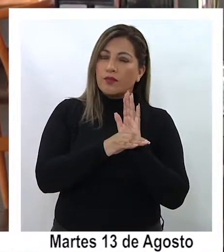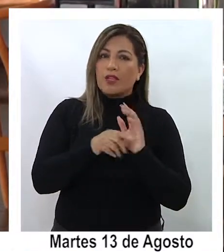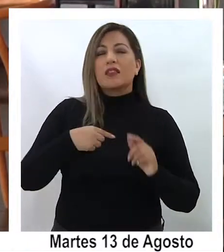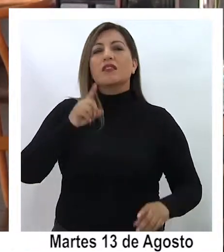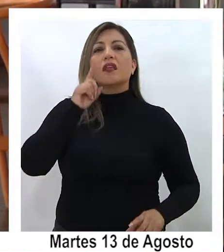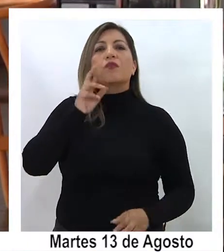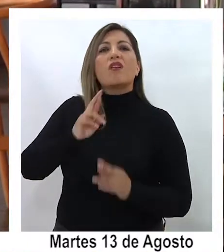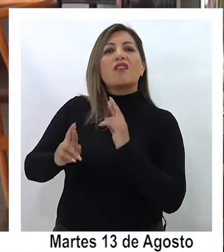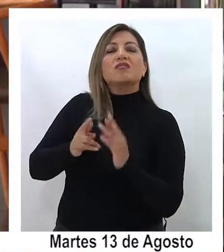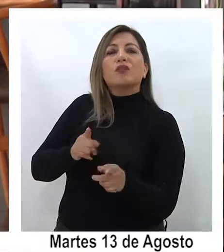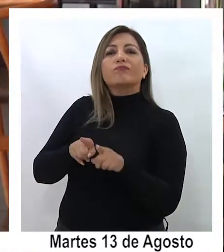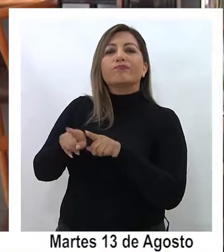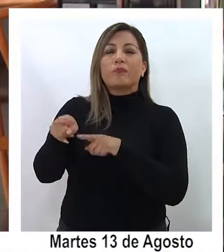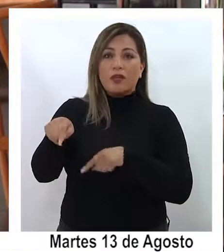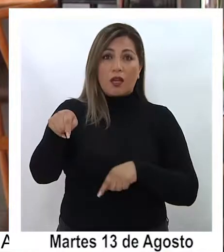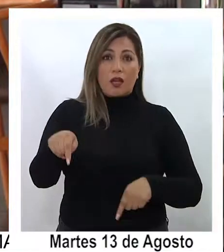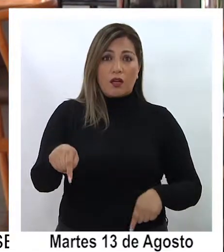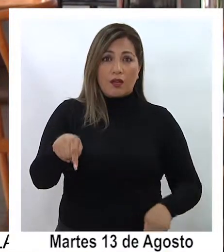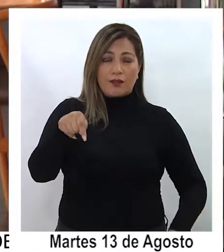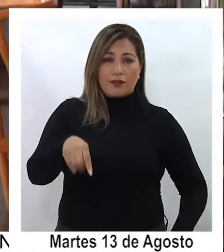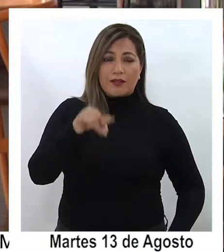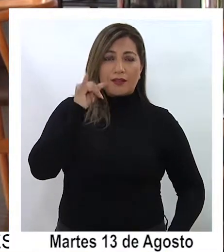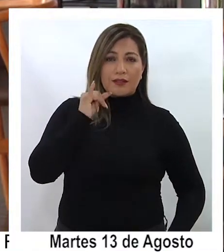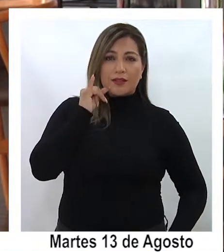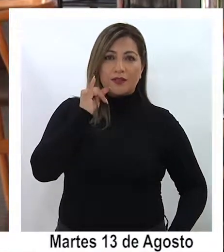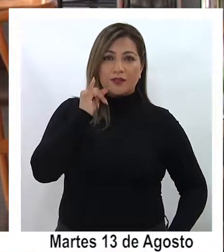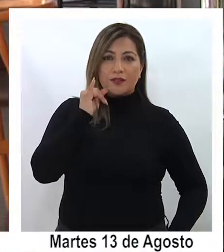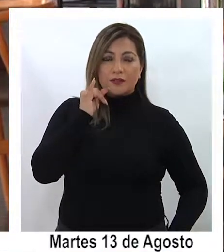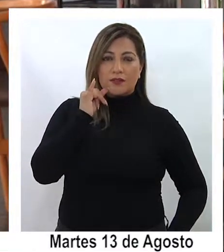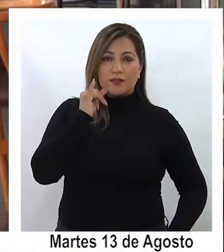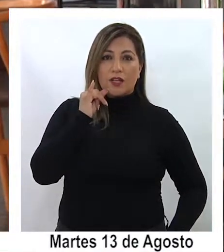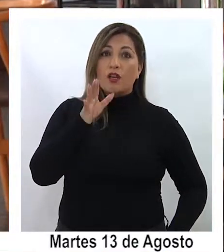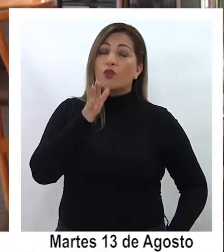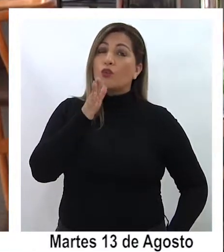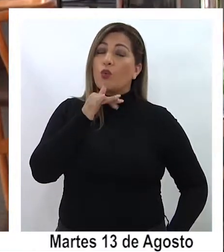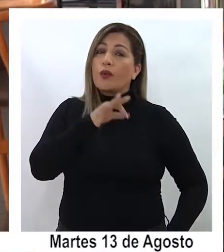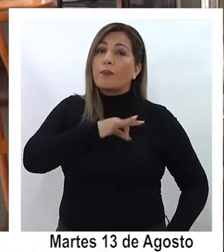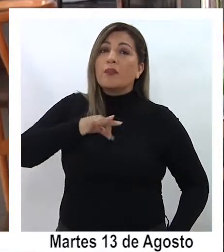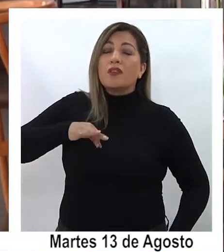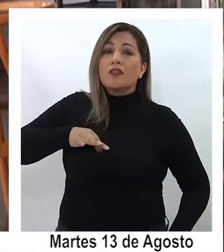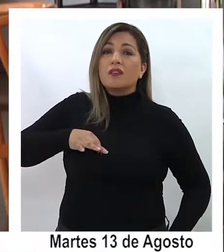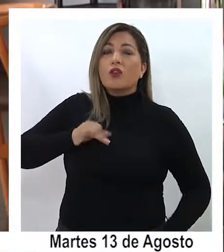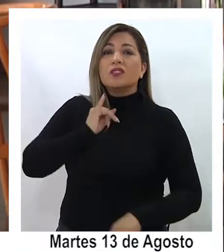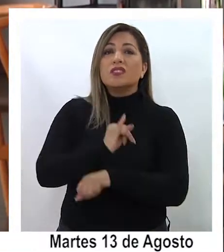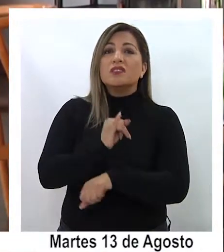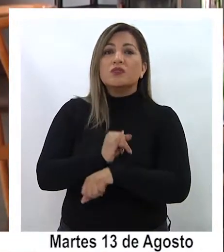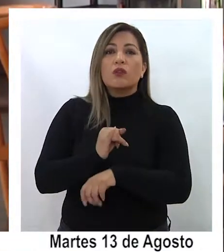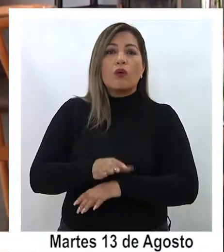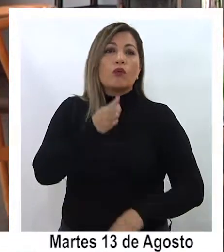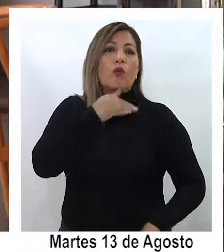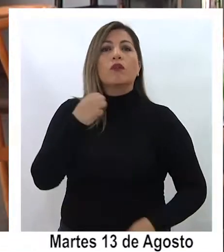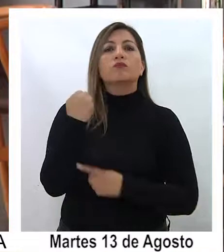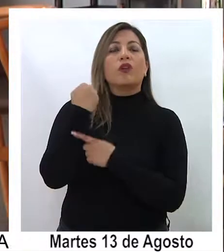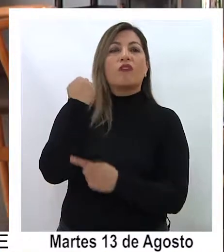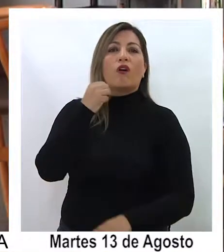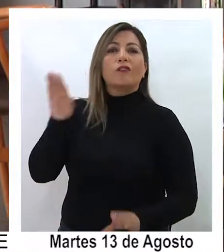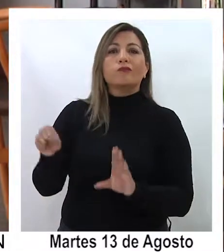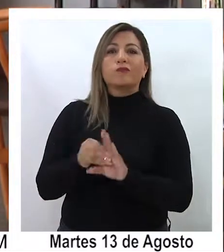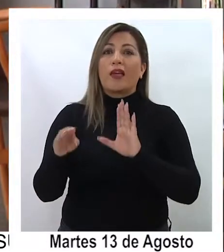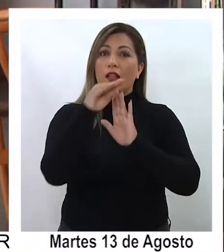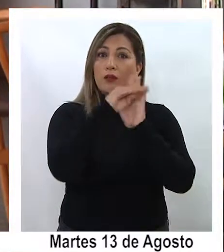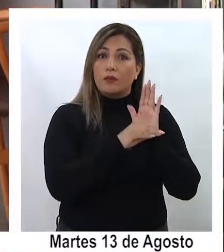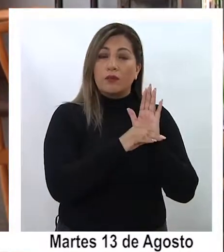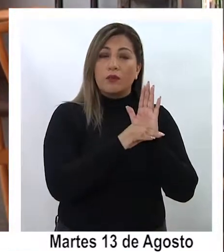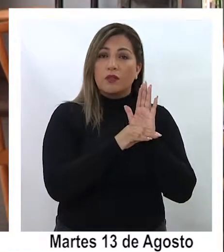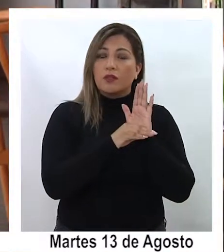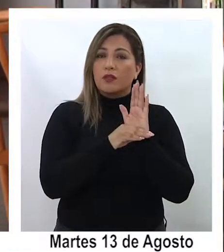mantienen una relación más directa en este caso aquí no hay ministros de instructores por lo tanto, no hay un abogado parte del programa pero sí,